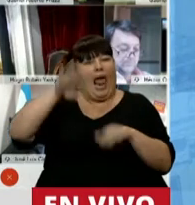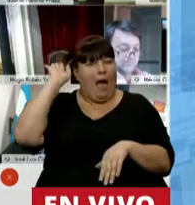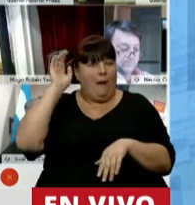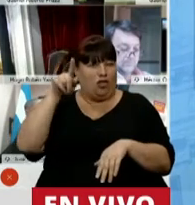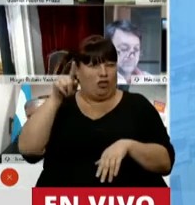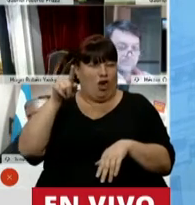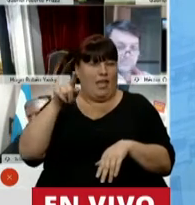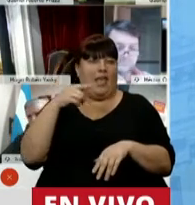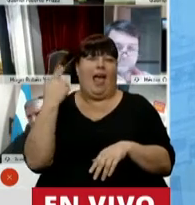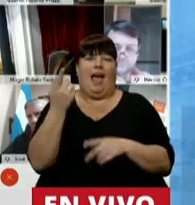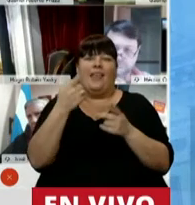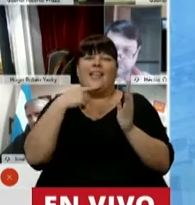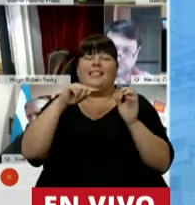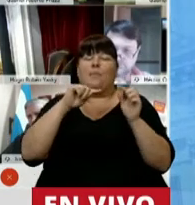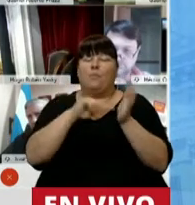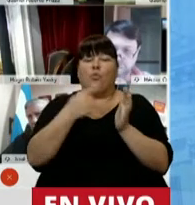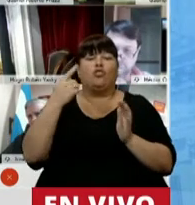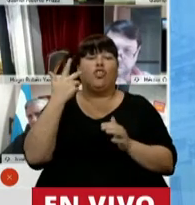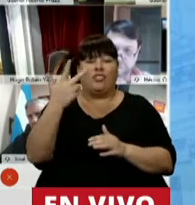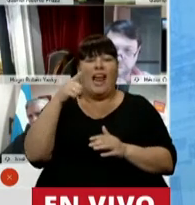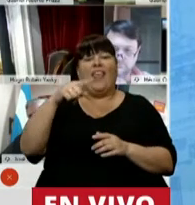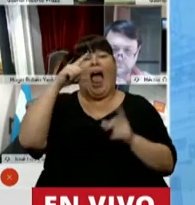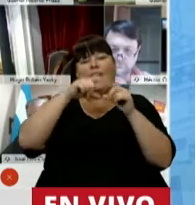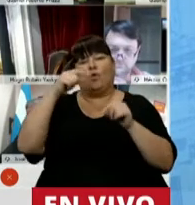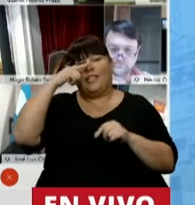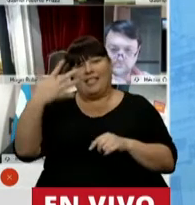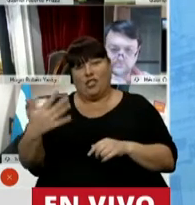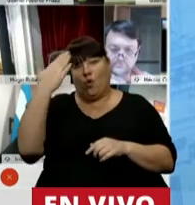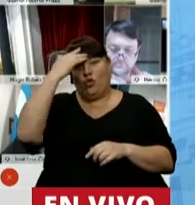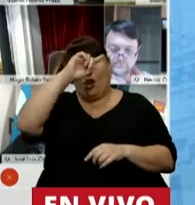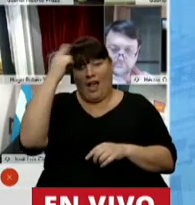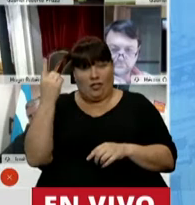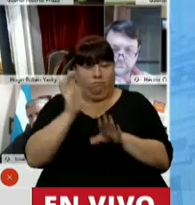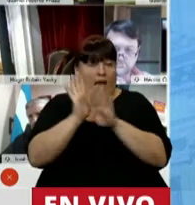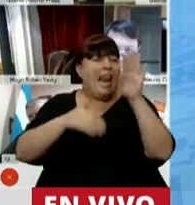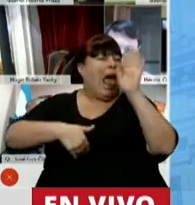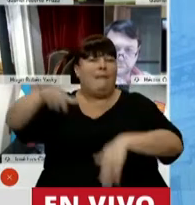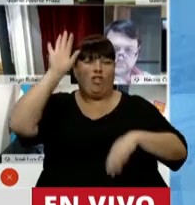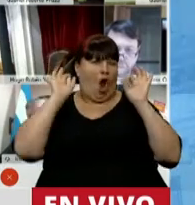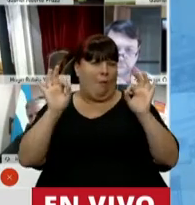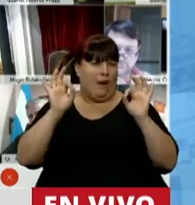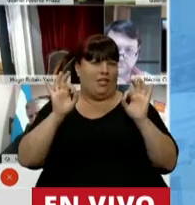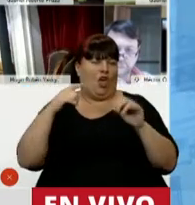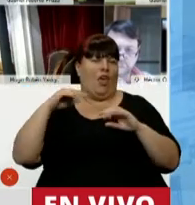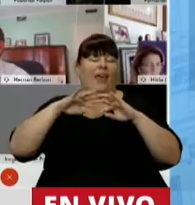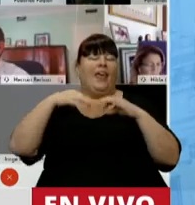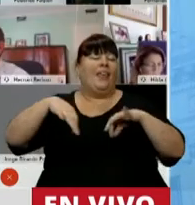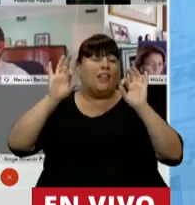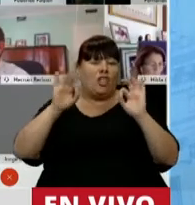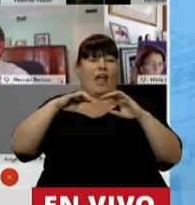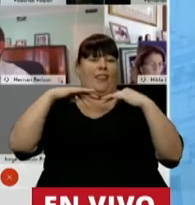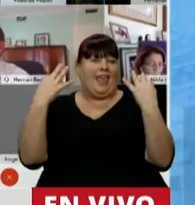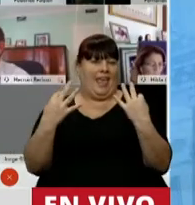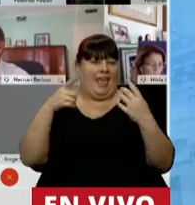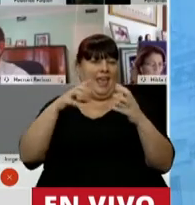calificada que prevé el inciso 3 del artículo 75 de la Constitución, o sea, la mayoría absoluta de la totalidad de los